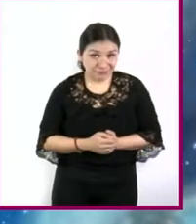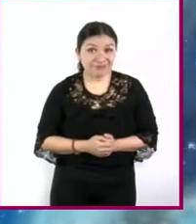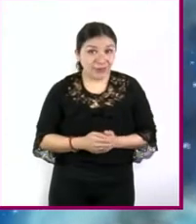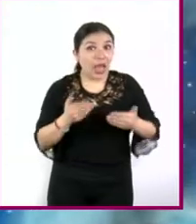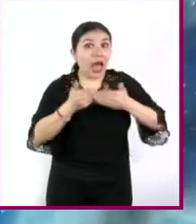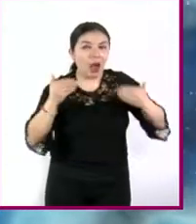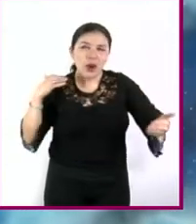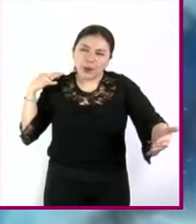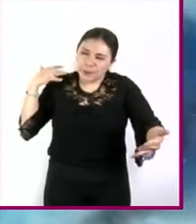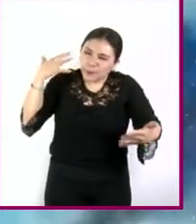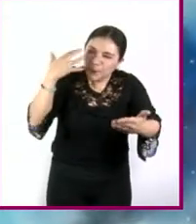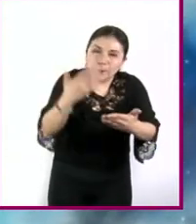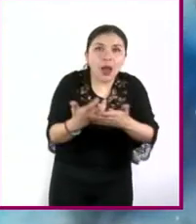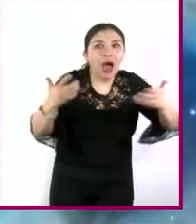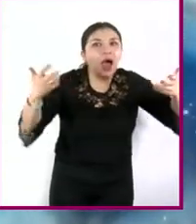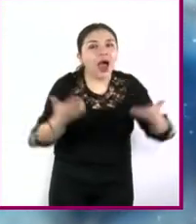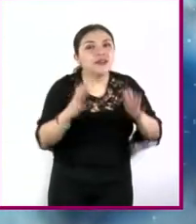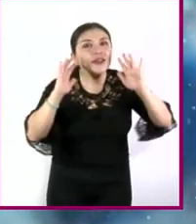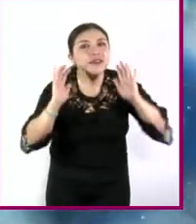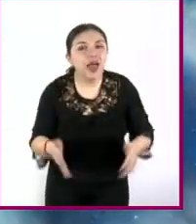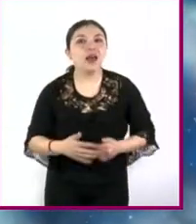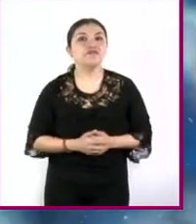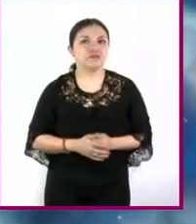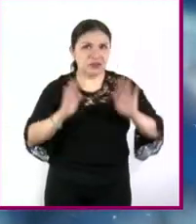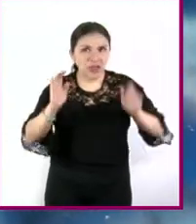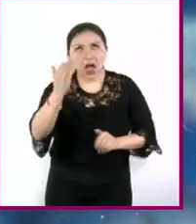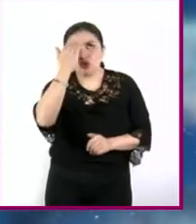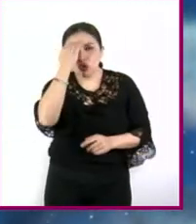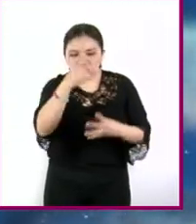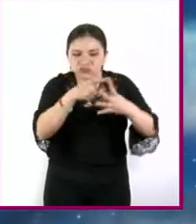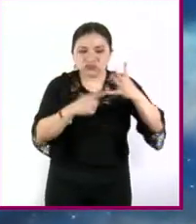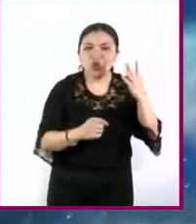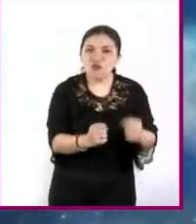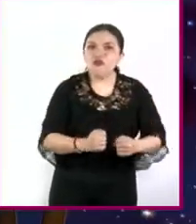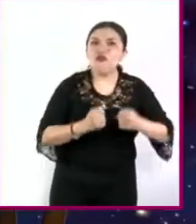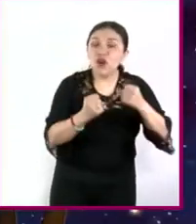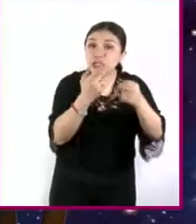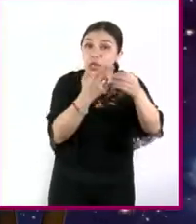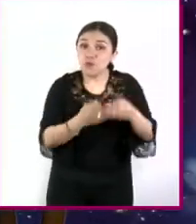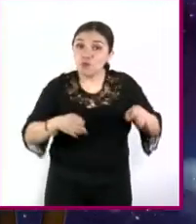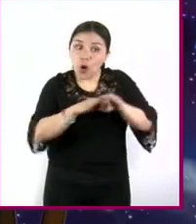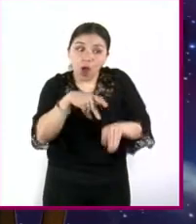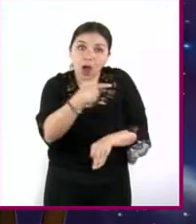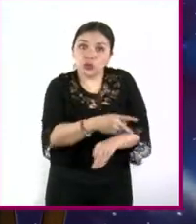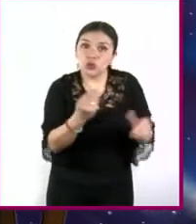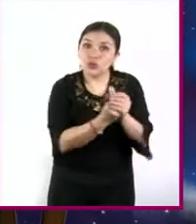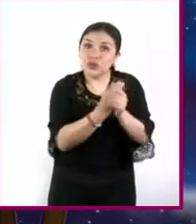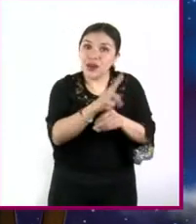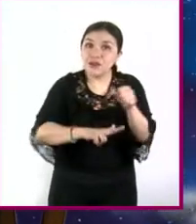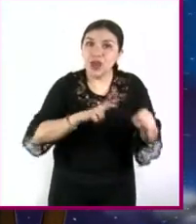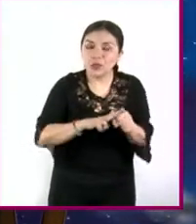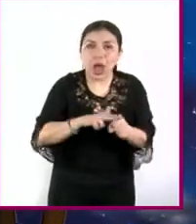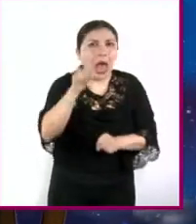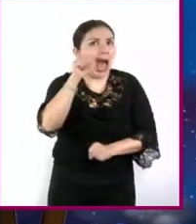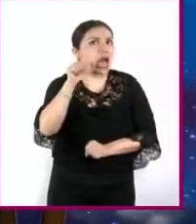hemos llegado ahora sabemos sobre las fuerzas fundamentales de la naturaleza confieso que ayer desconocía por completo toda esta